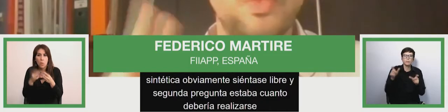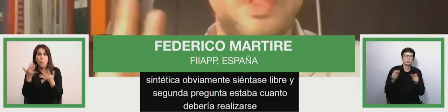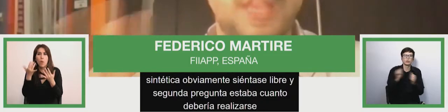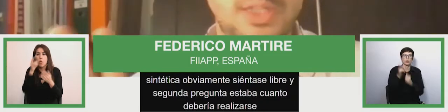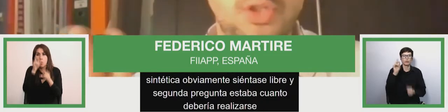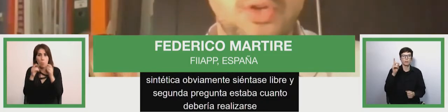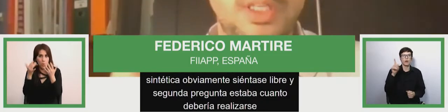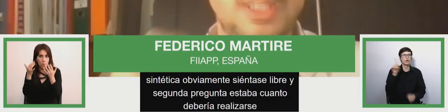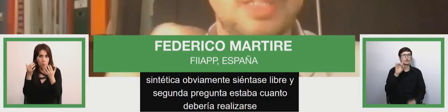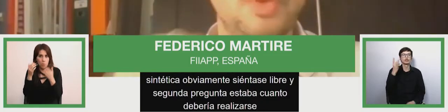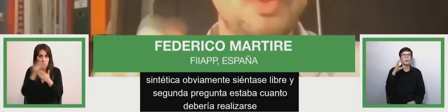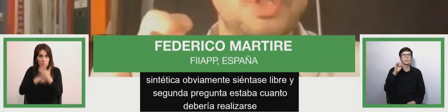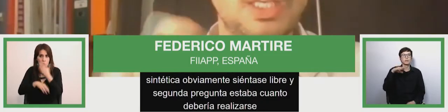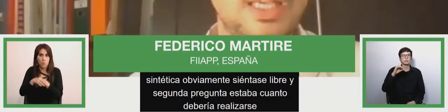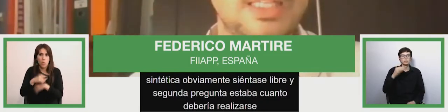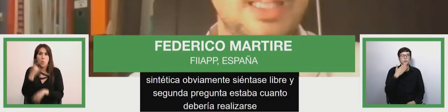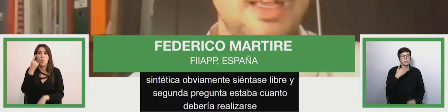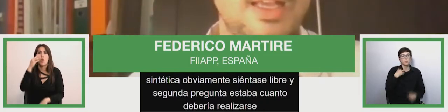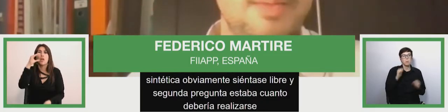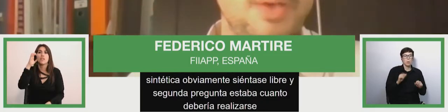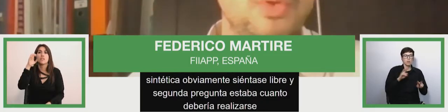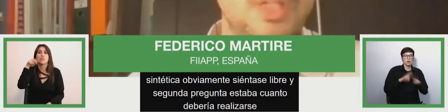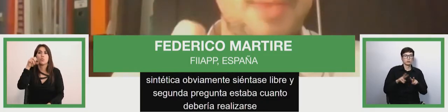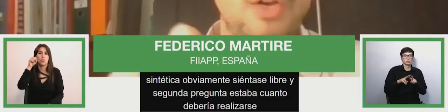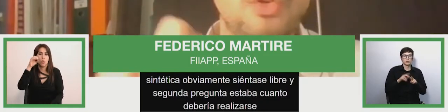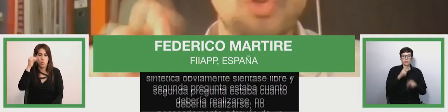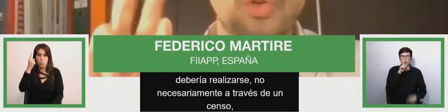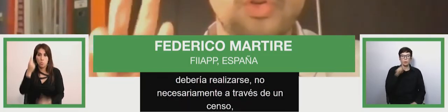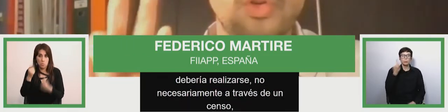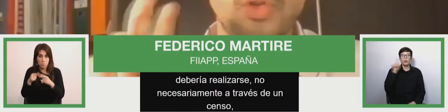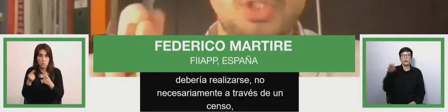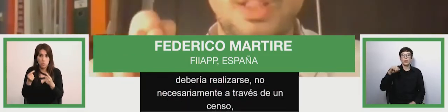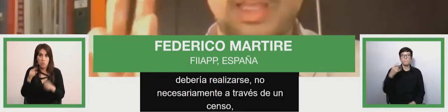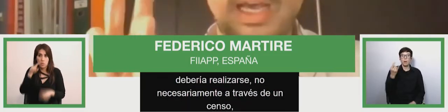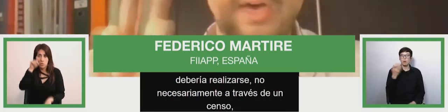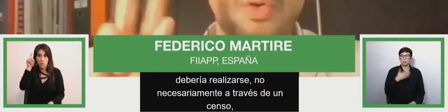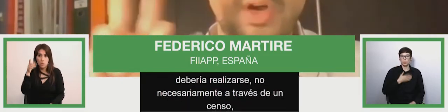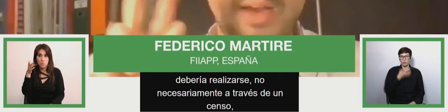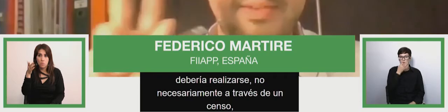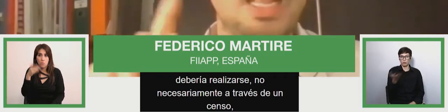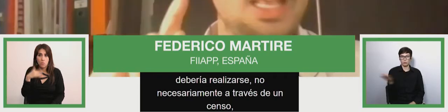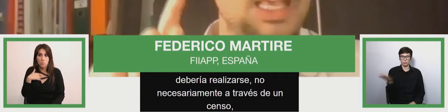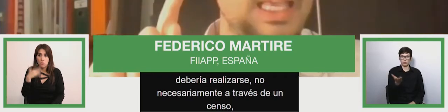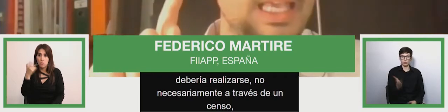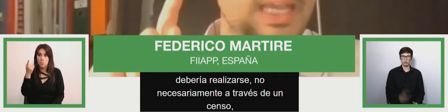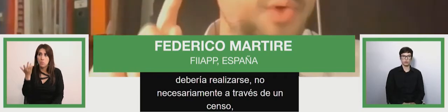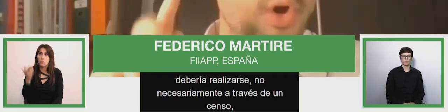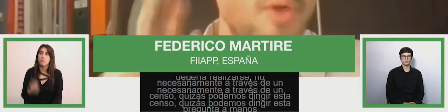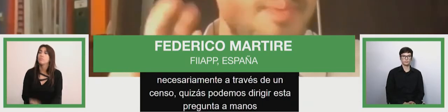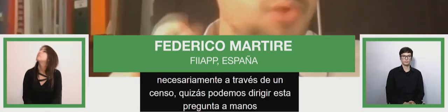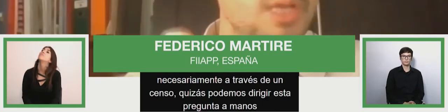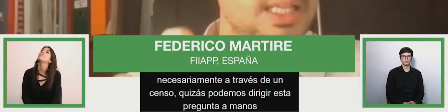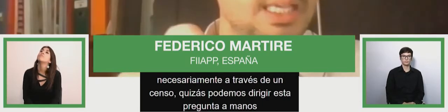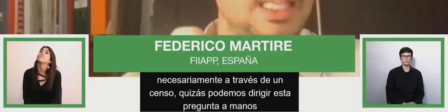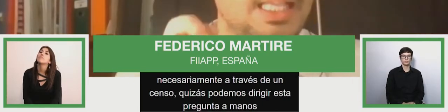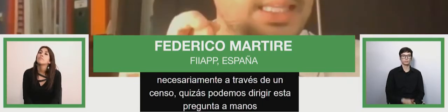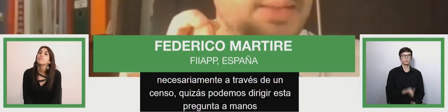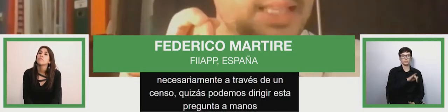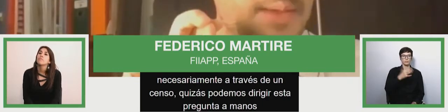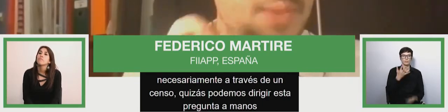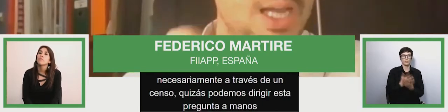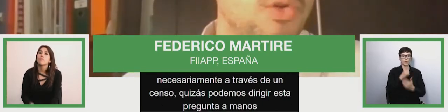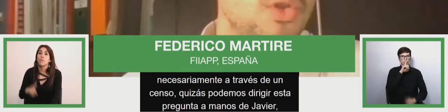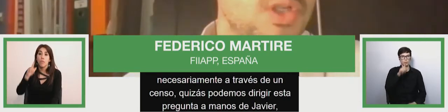de un censo quizás podemos dirigir esta pregunta a manos o CINCIA o Javier y luego hay una pregunta dirigida